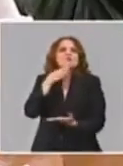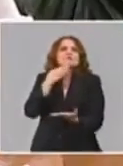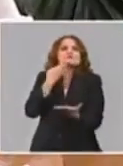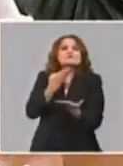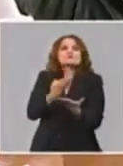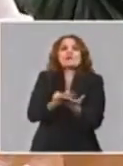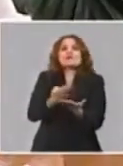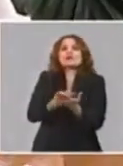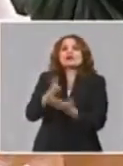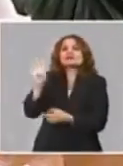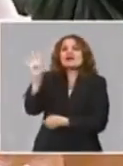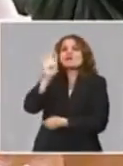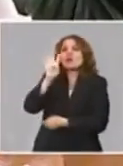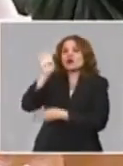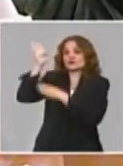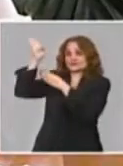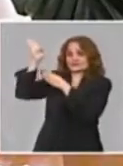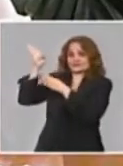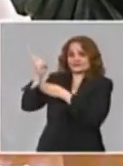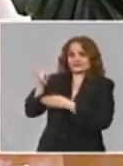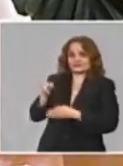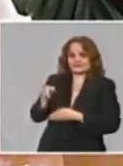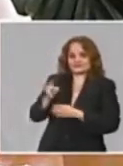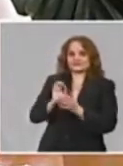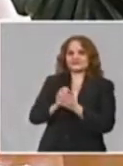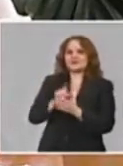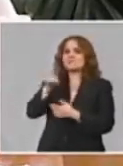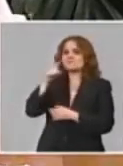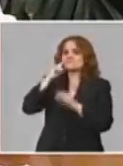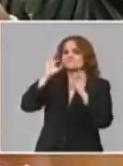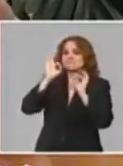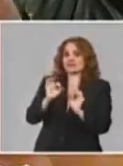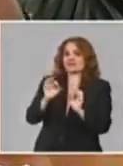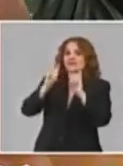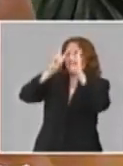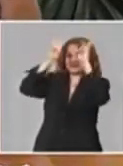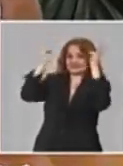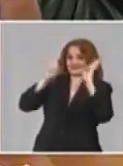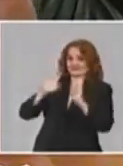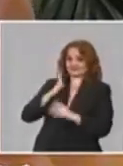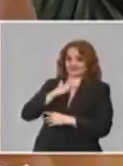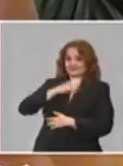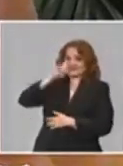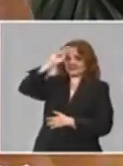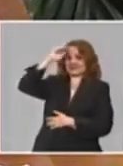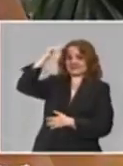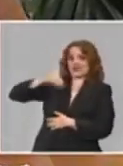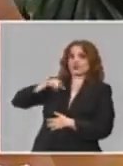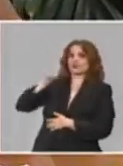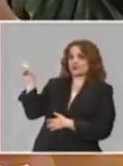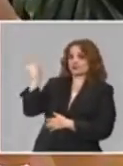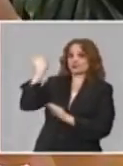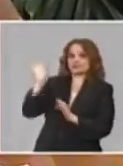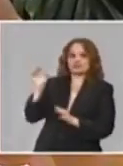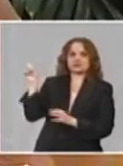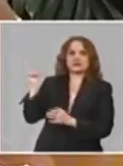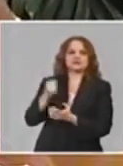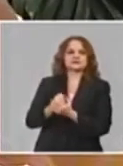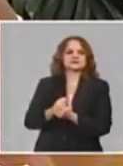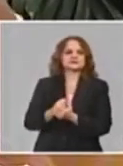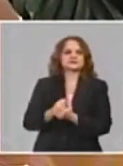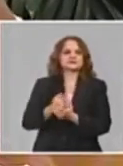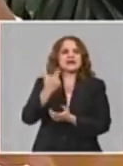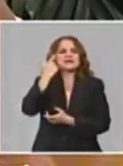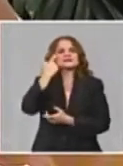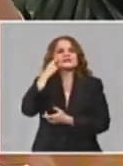esta es una de las más comprobadas, la última que está colgada en Infome. Esta es una versión donde está la